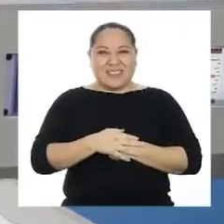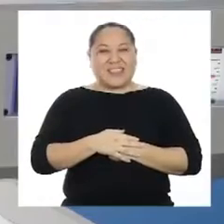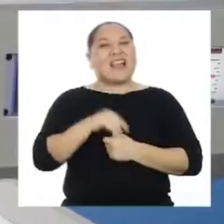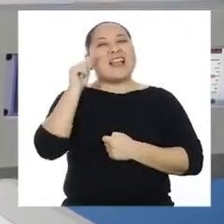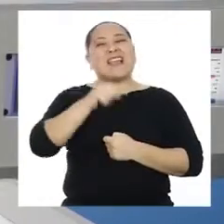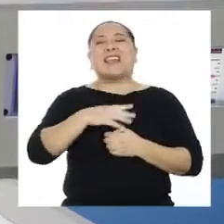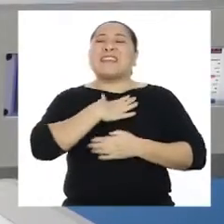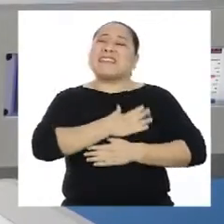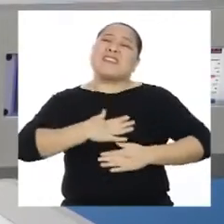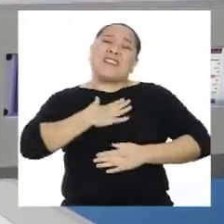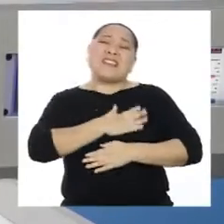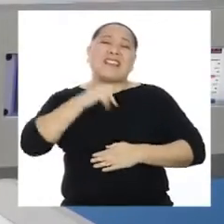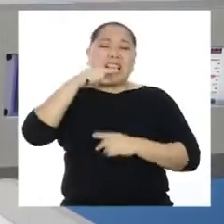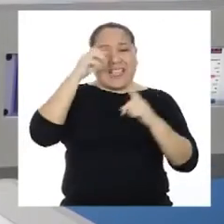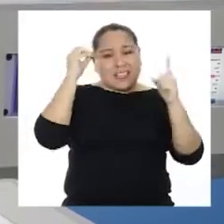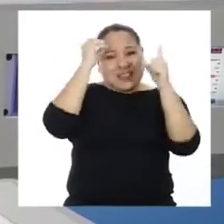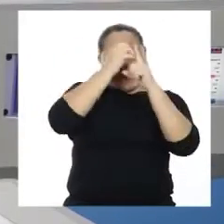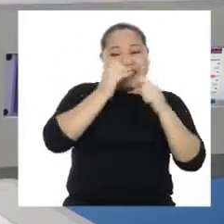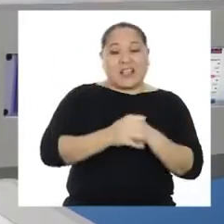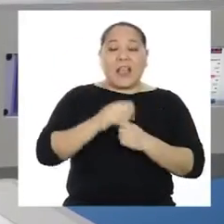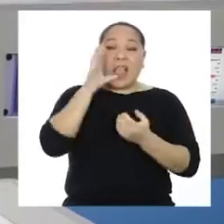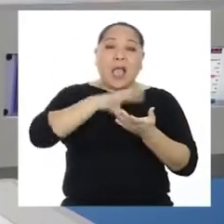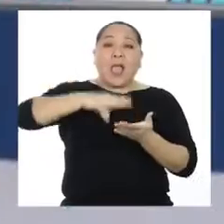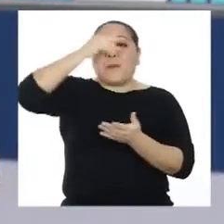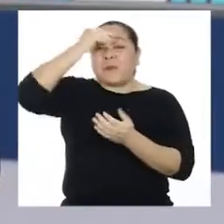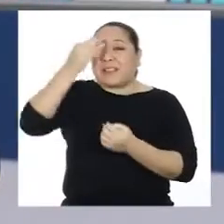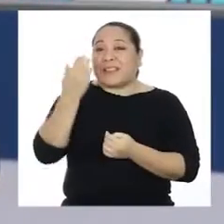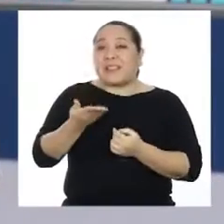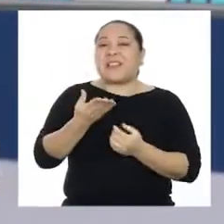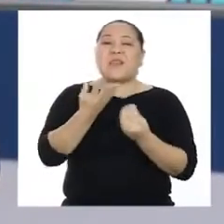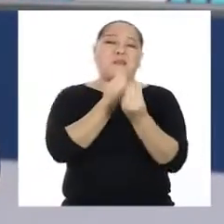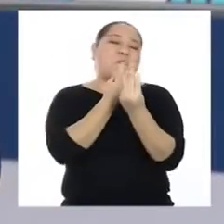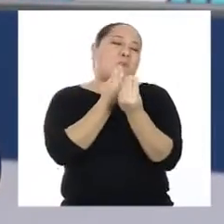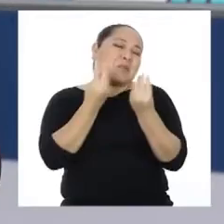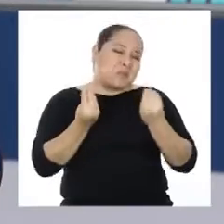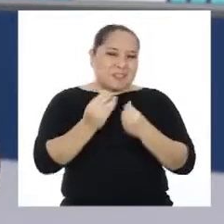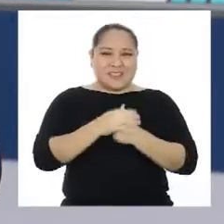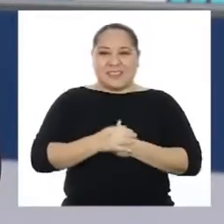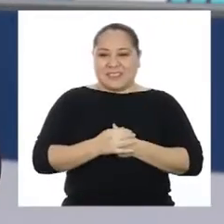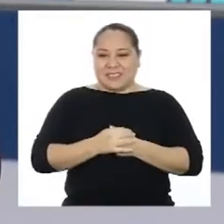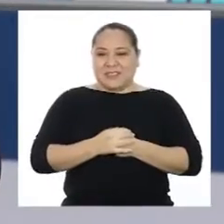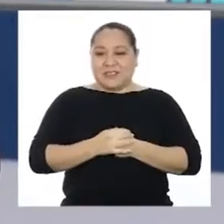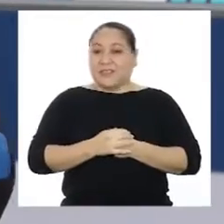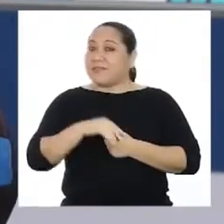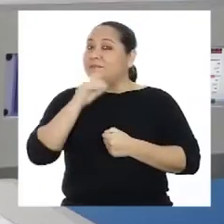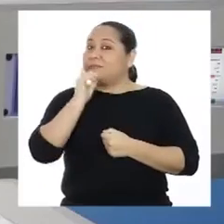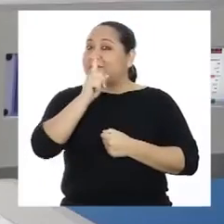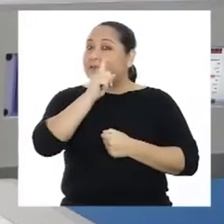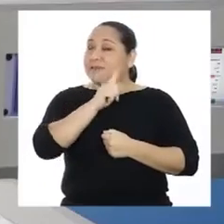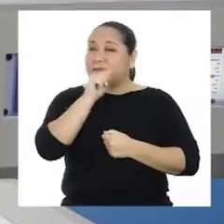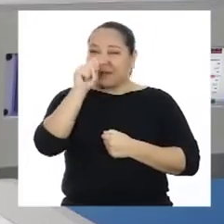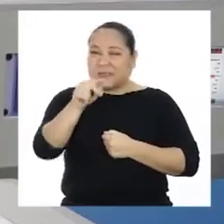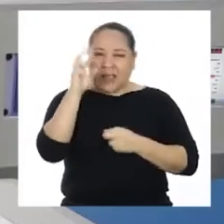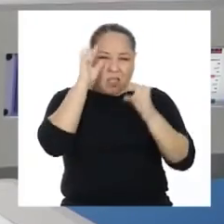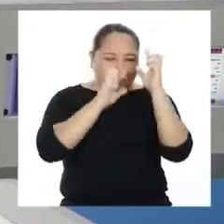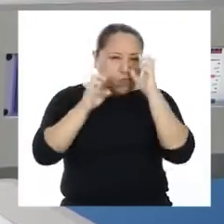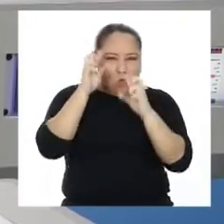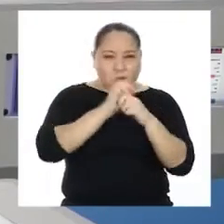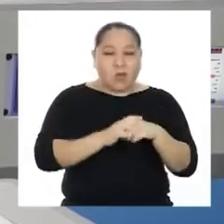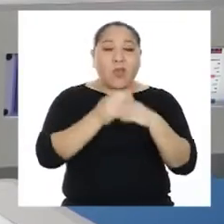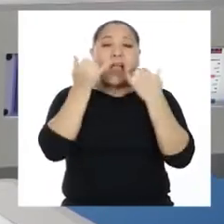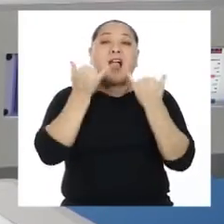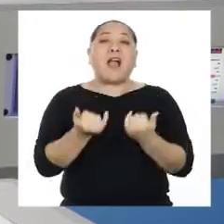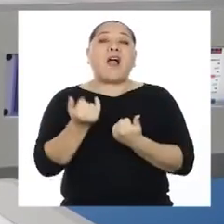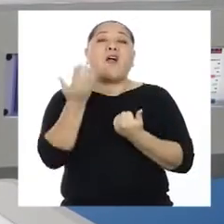¡Es que estuvo divertido! ¡Aprendimos mucho! Y por si aún